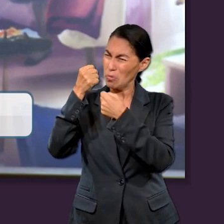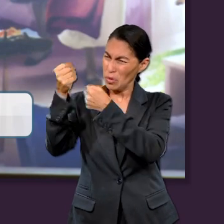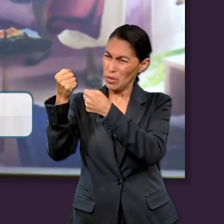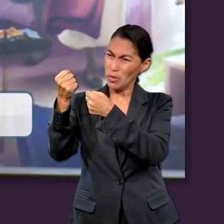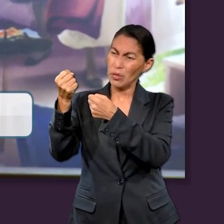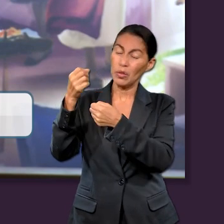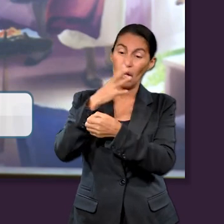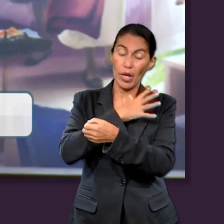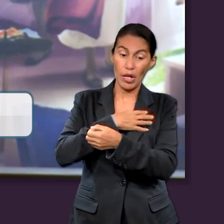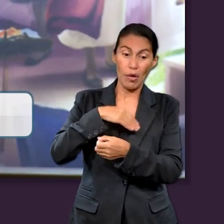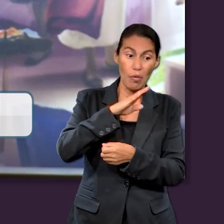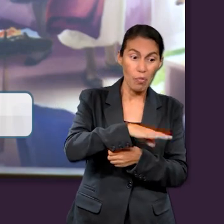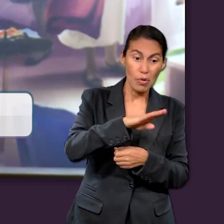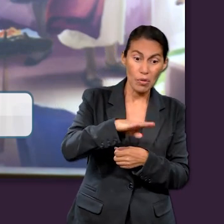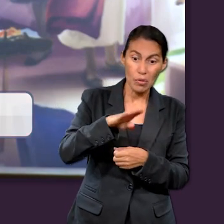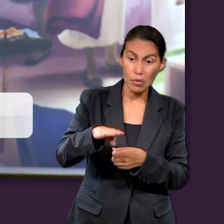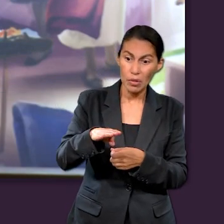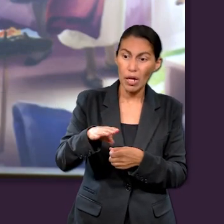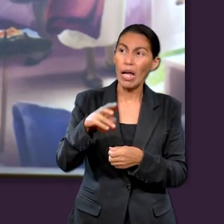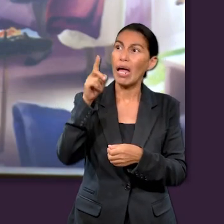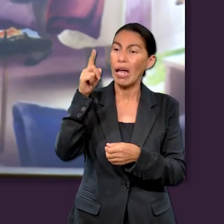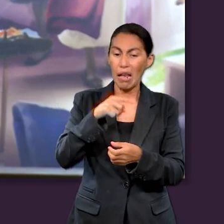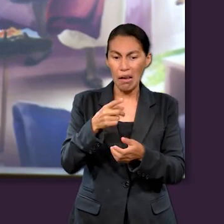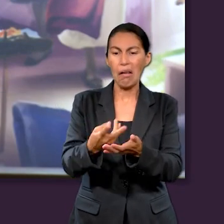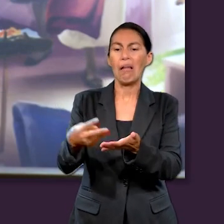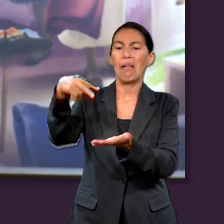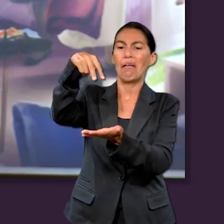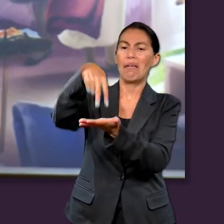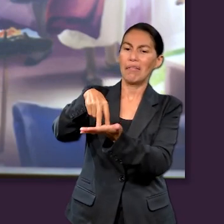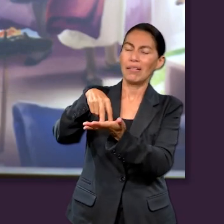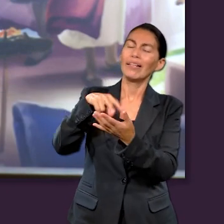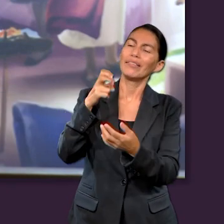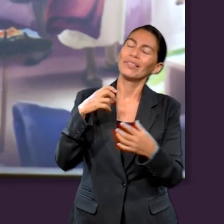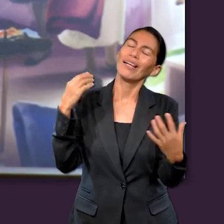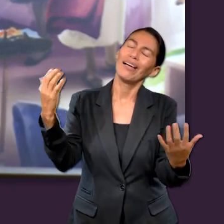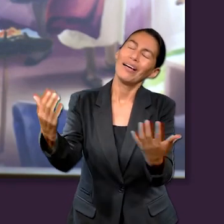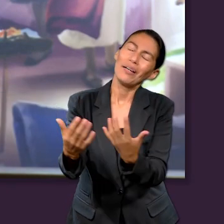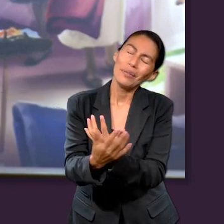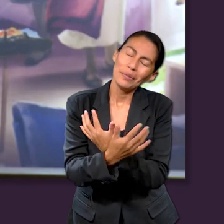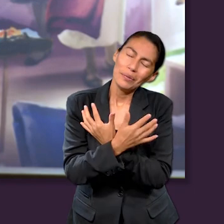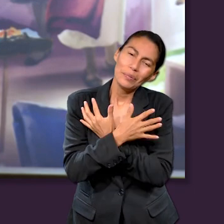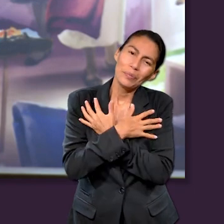muertos, ¿de dónde el sentido figurado también le volvió a recibir?